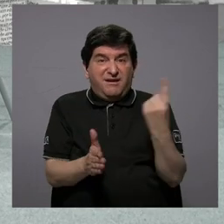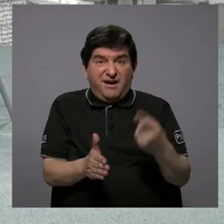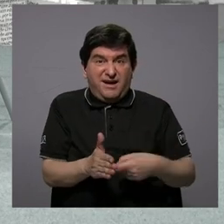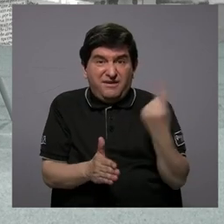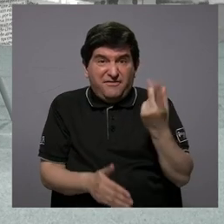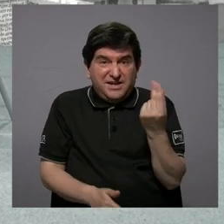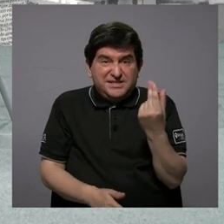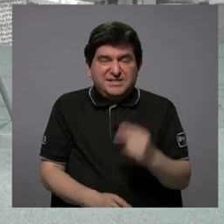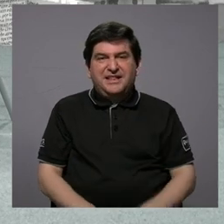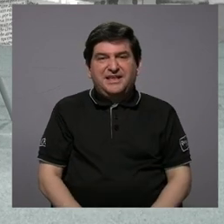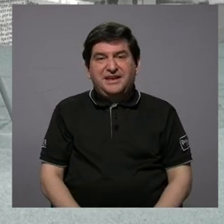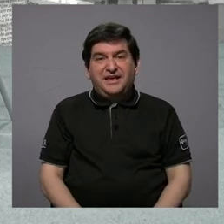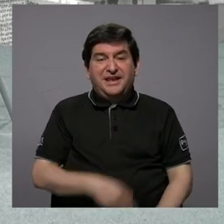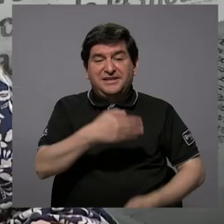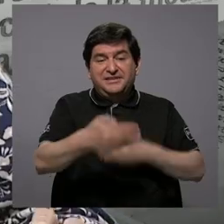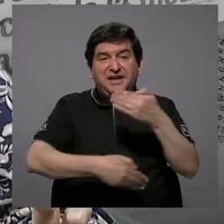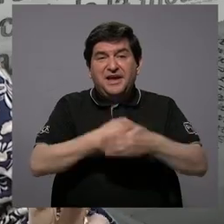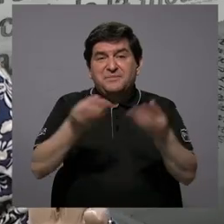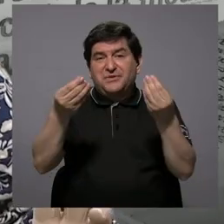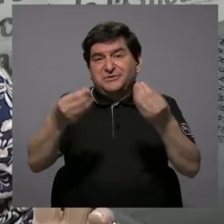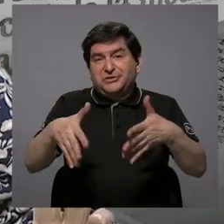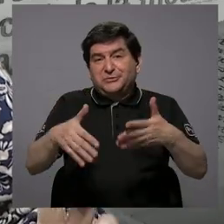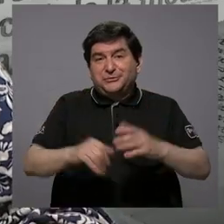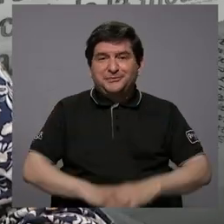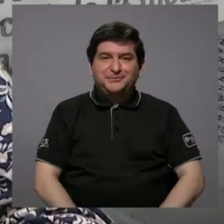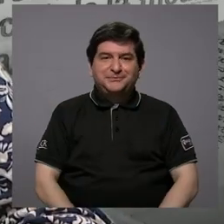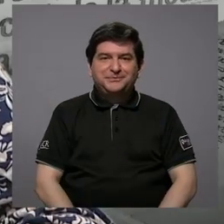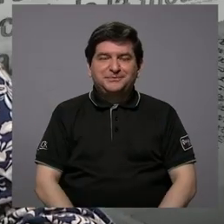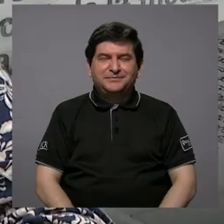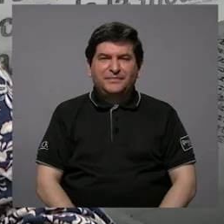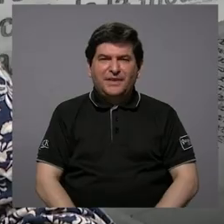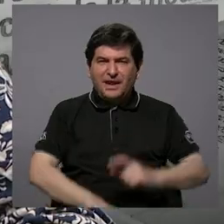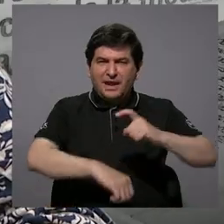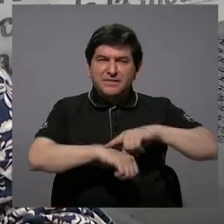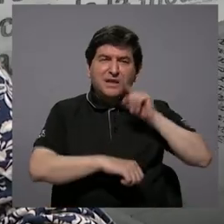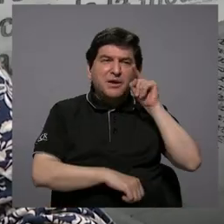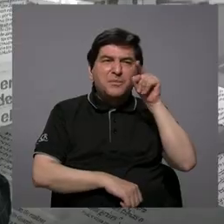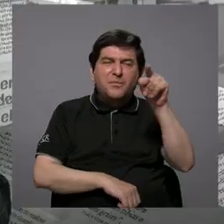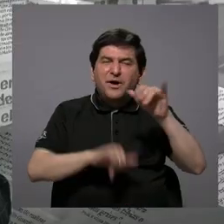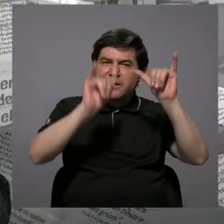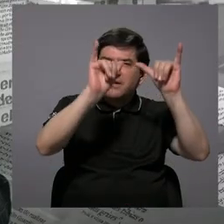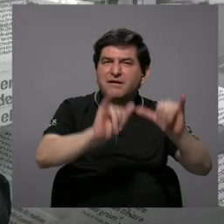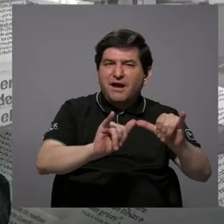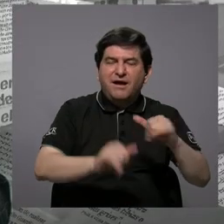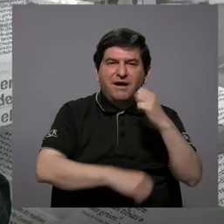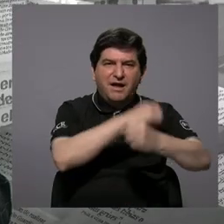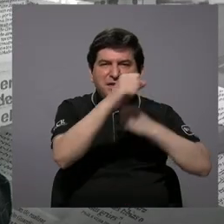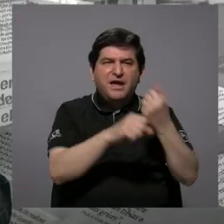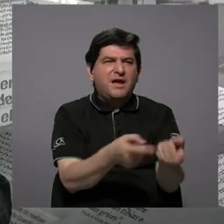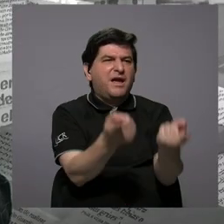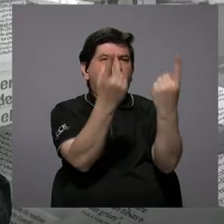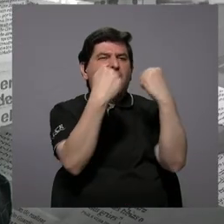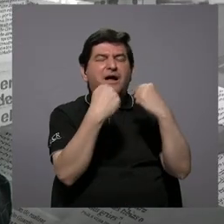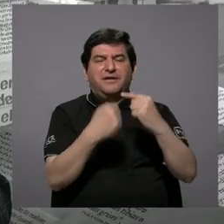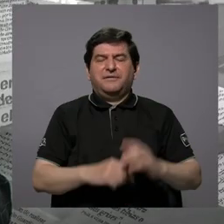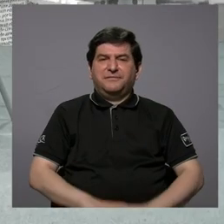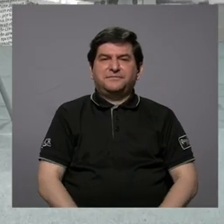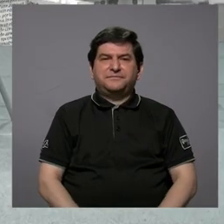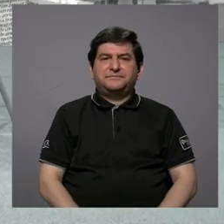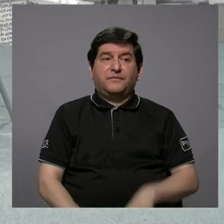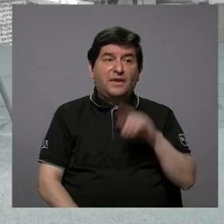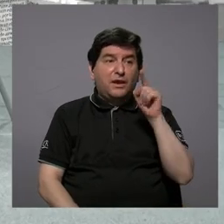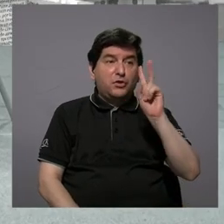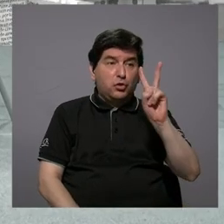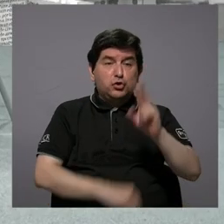dinero se quedaba de camino. ¿Cuánto tiempo duró allá y en qué año regresa? Sí, él